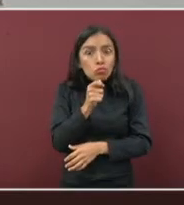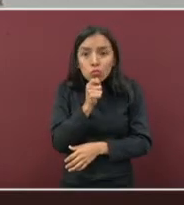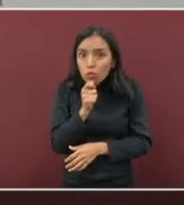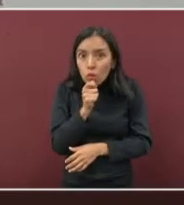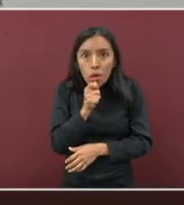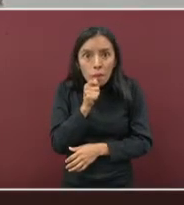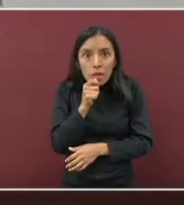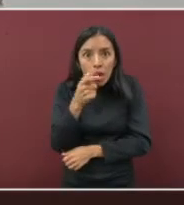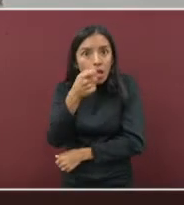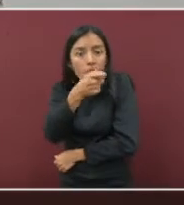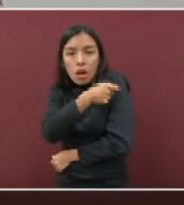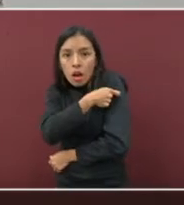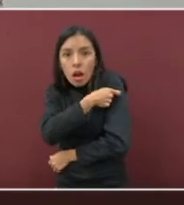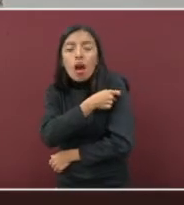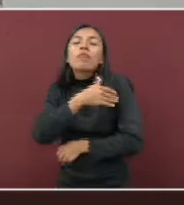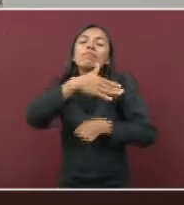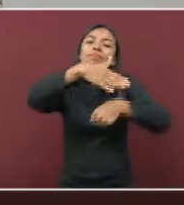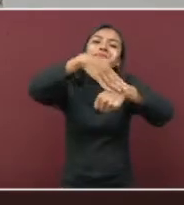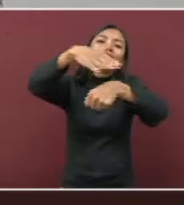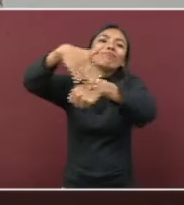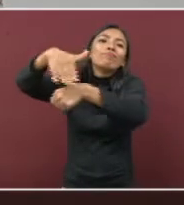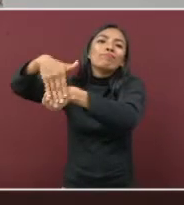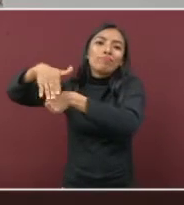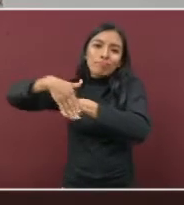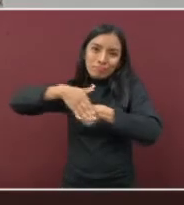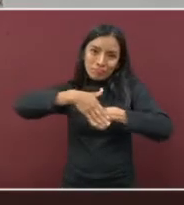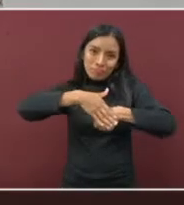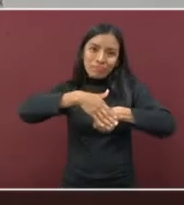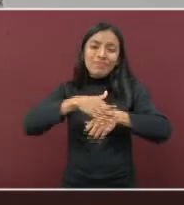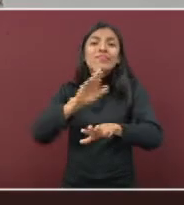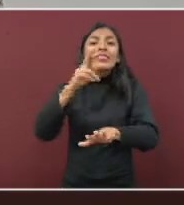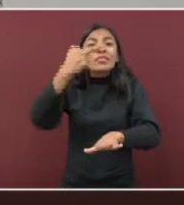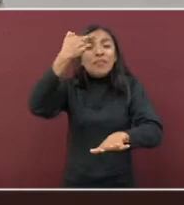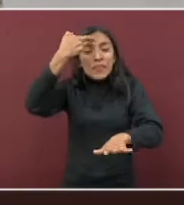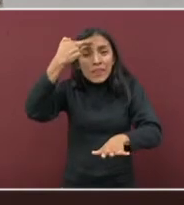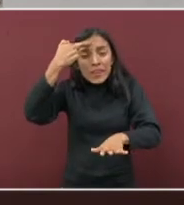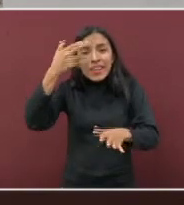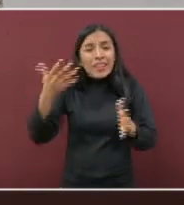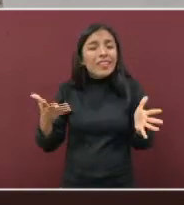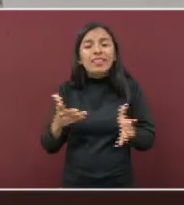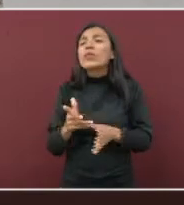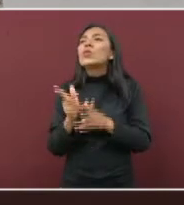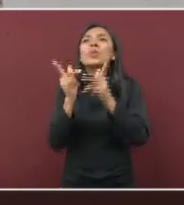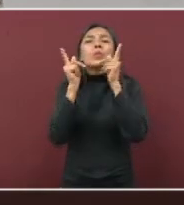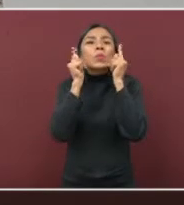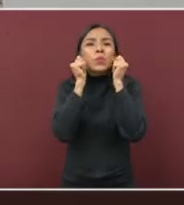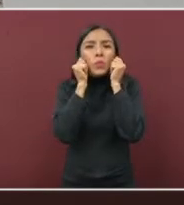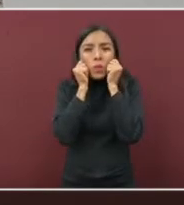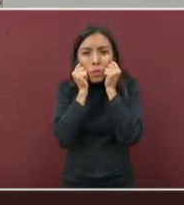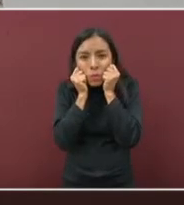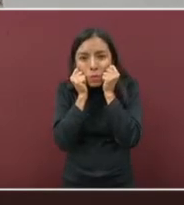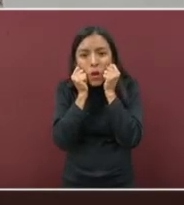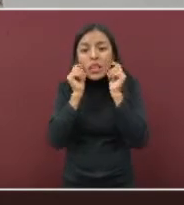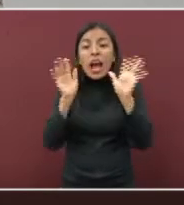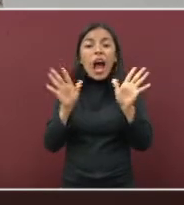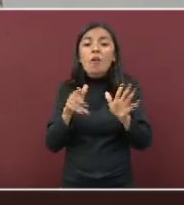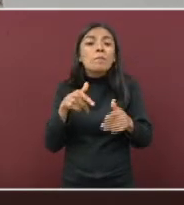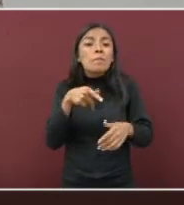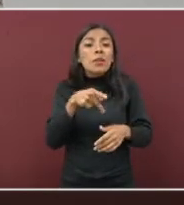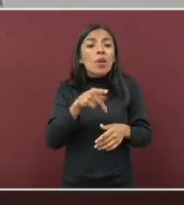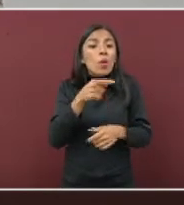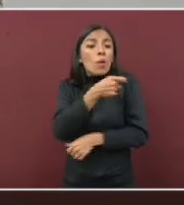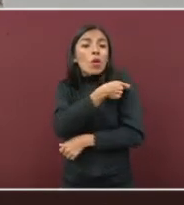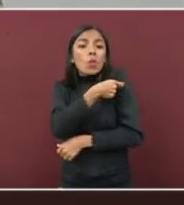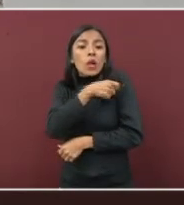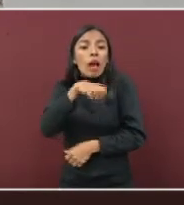-19. Recuerden, no importa que la vacunación sea para el grupo de 18 o más,